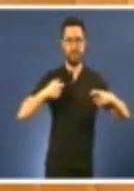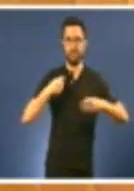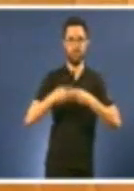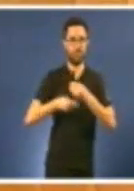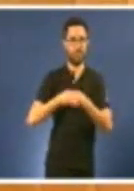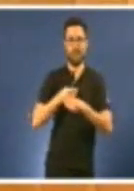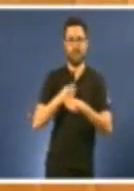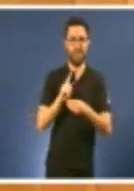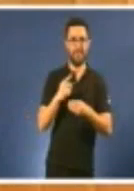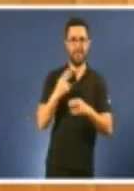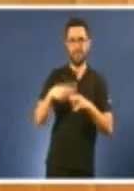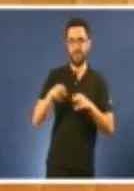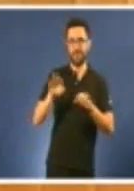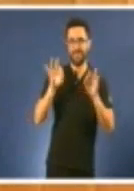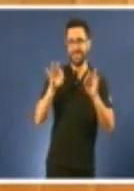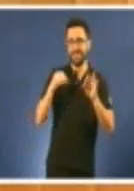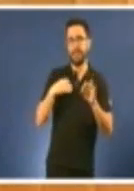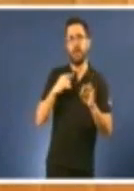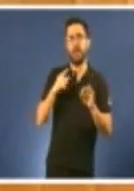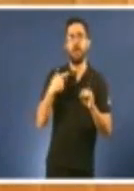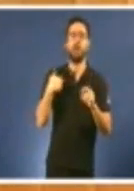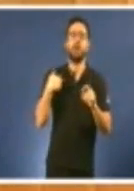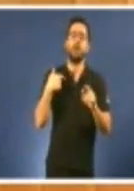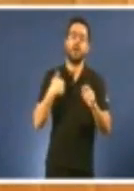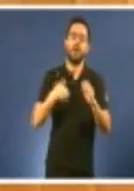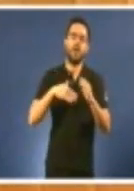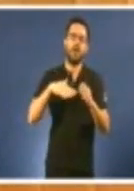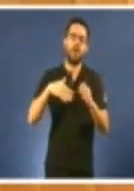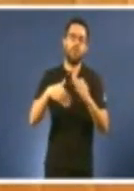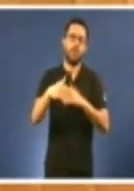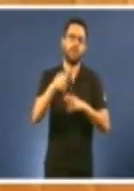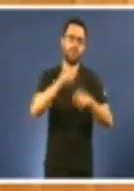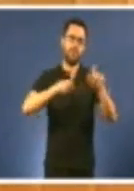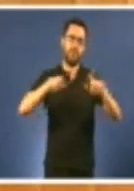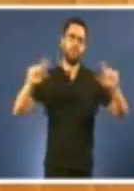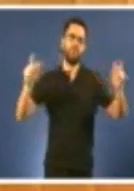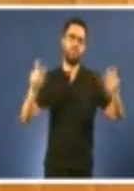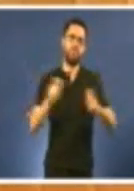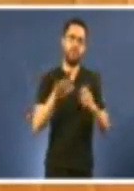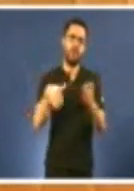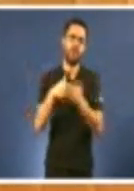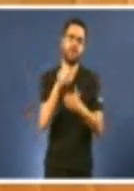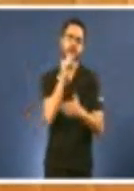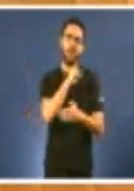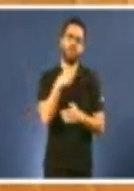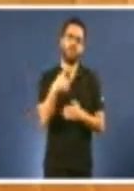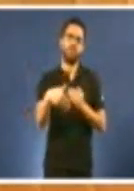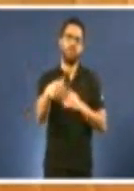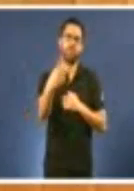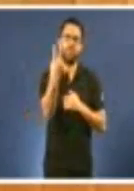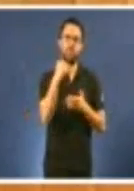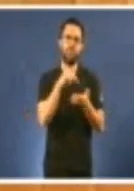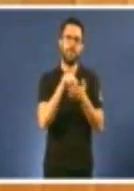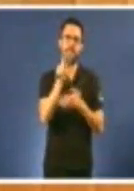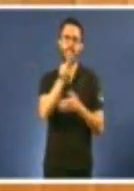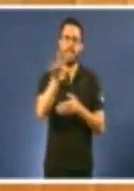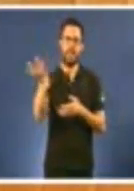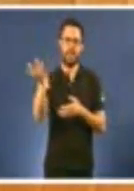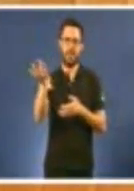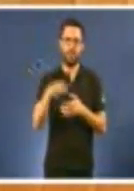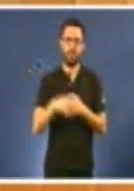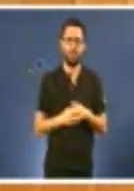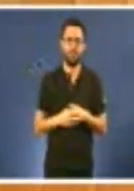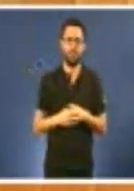poboación a to ano 2025 que chega o estudo. Dende que empezou a crise, o 74